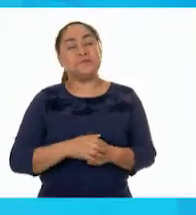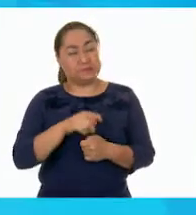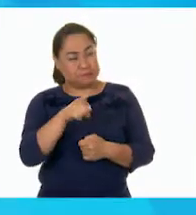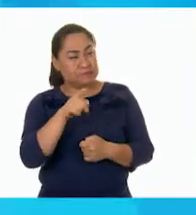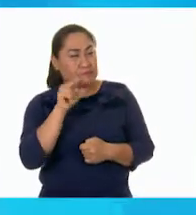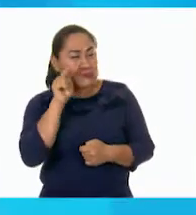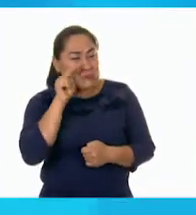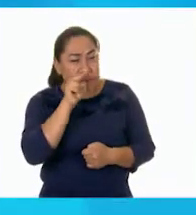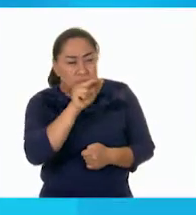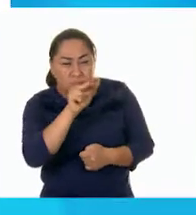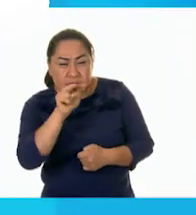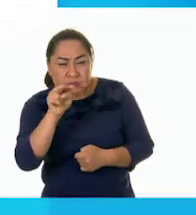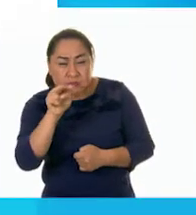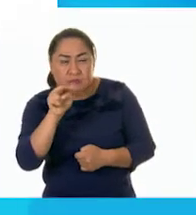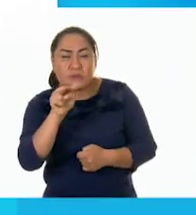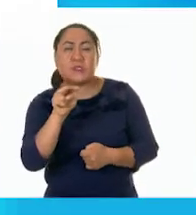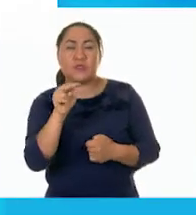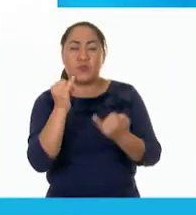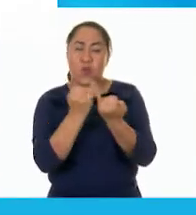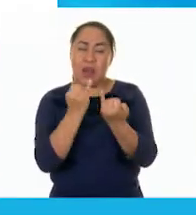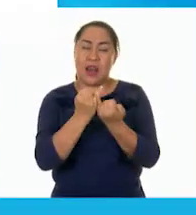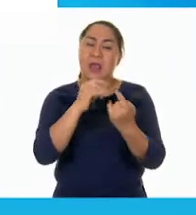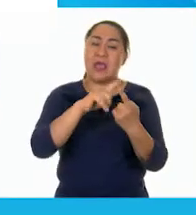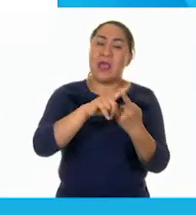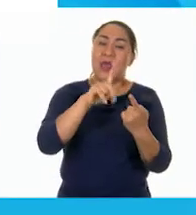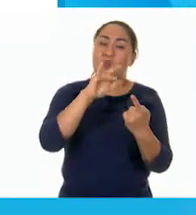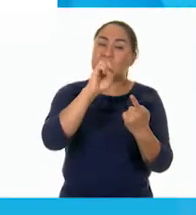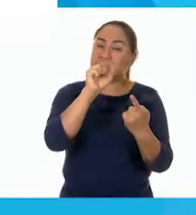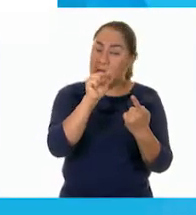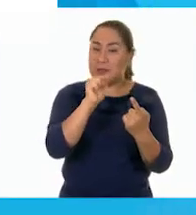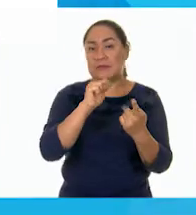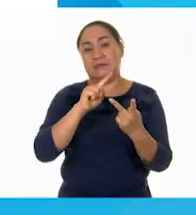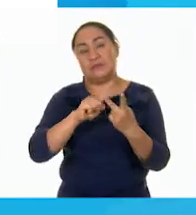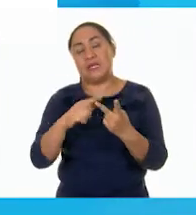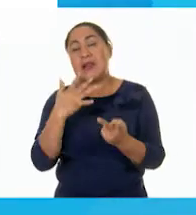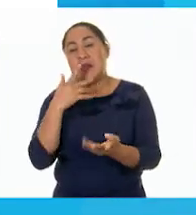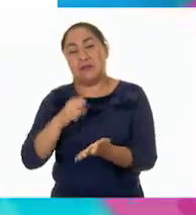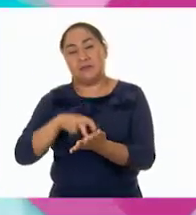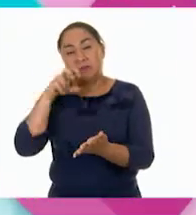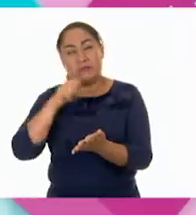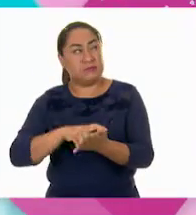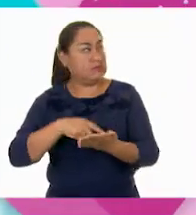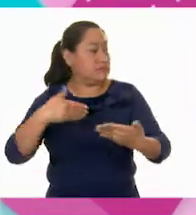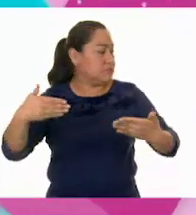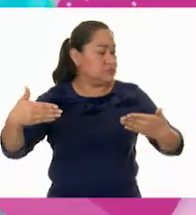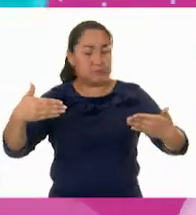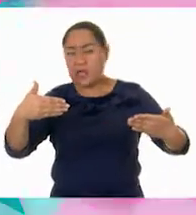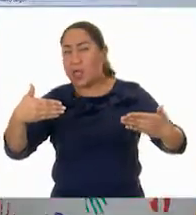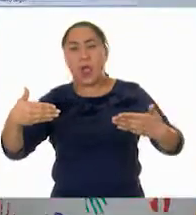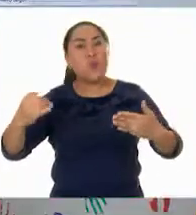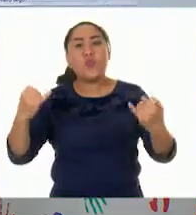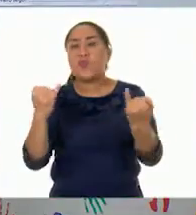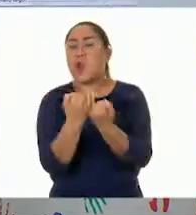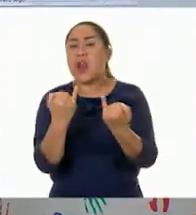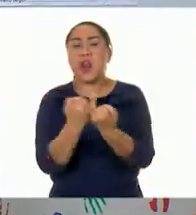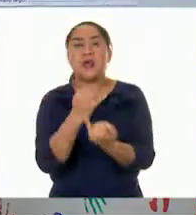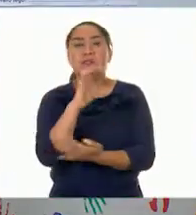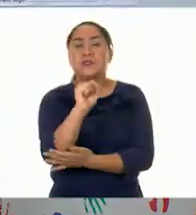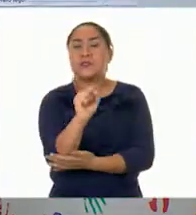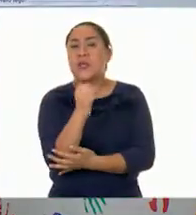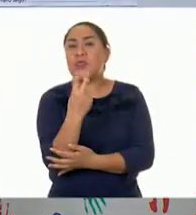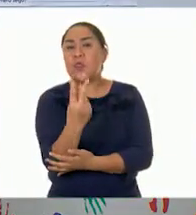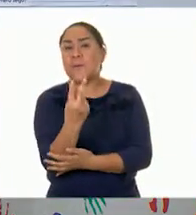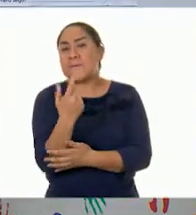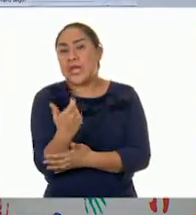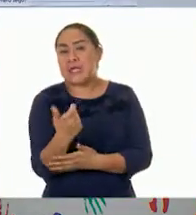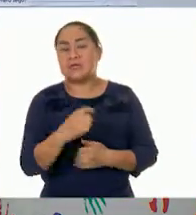de Luisa y en el método de Rana Lucía, obtuvimos 62. Y